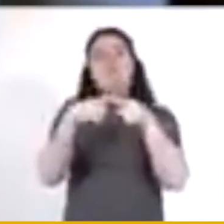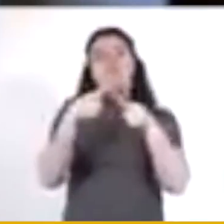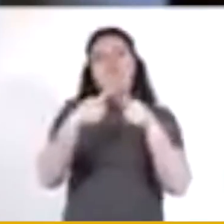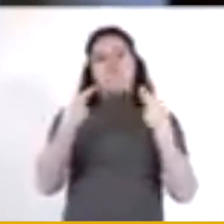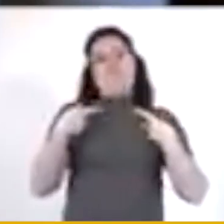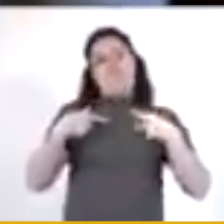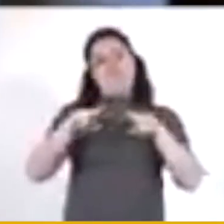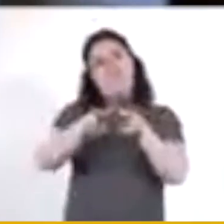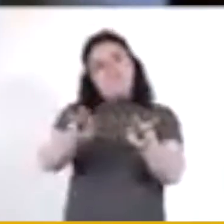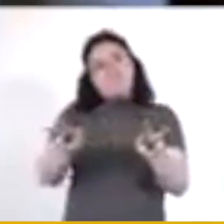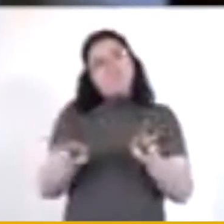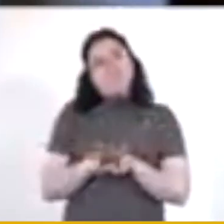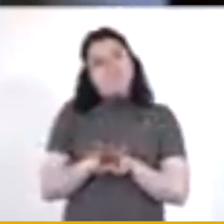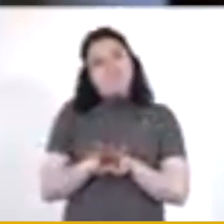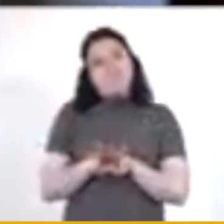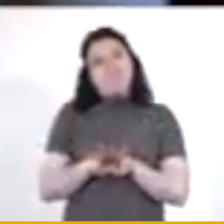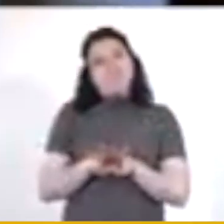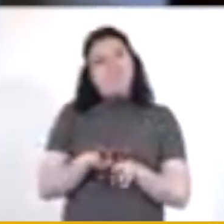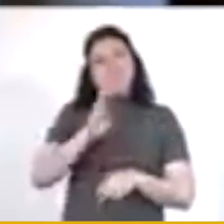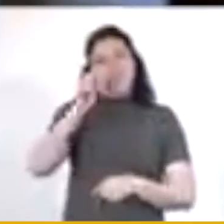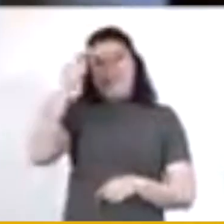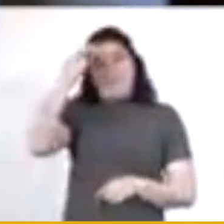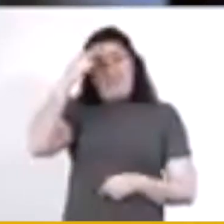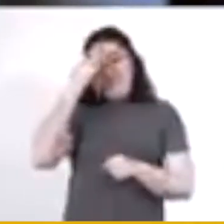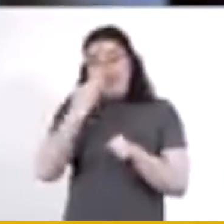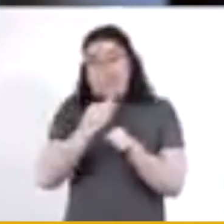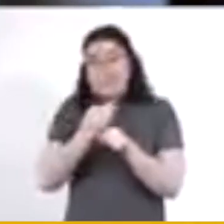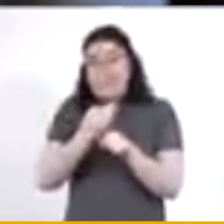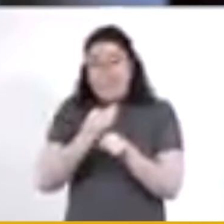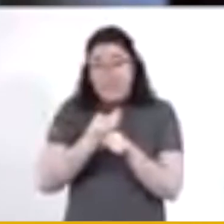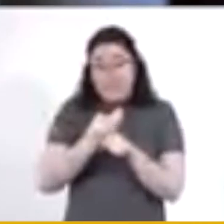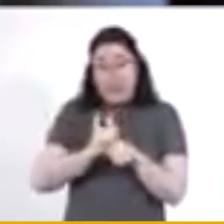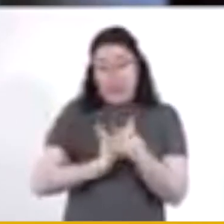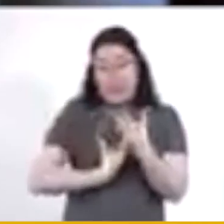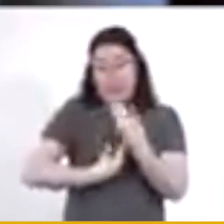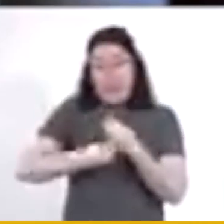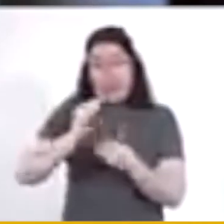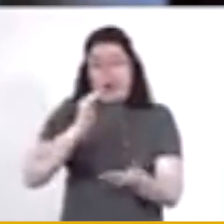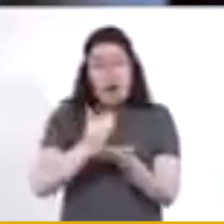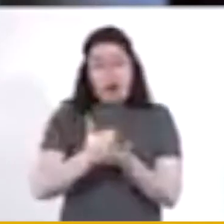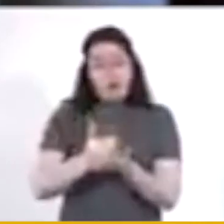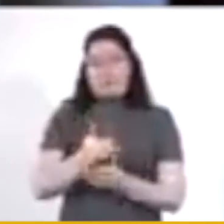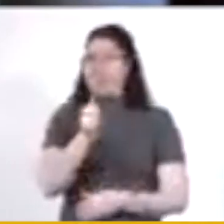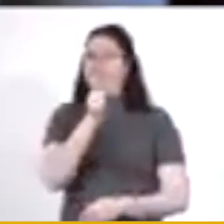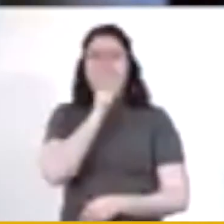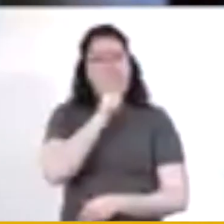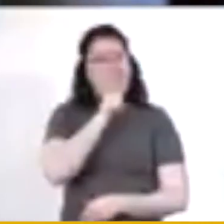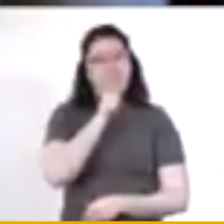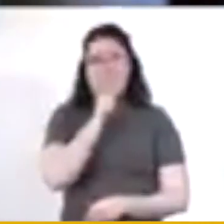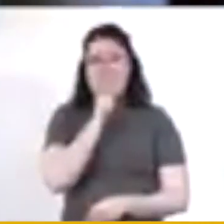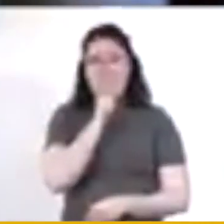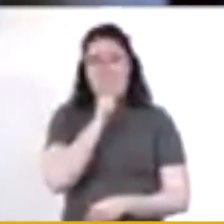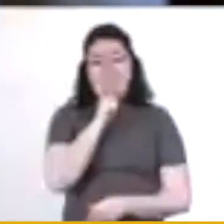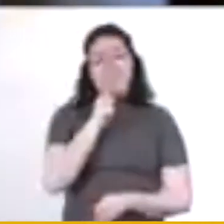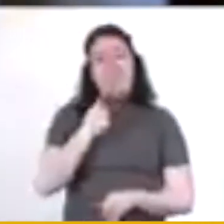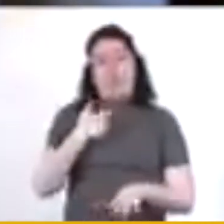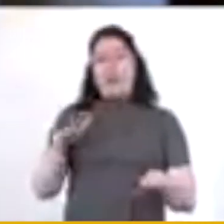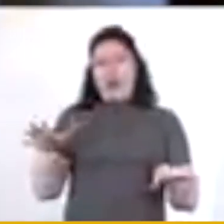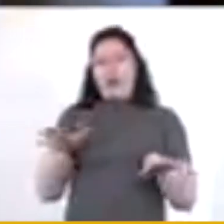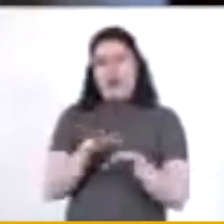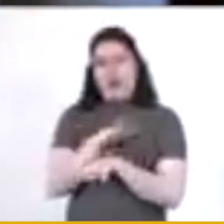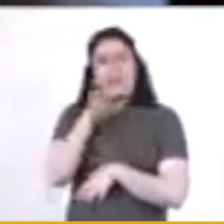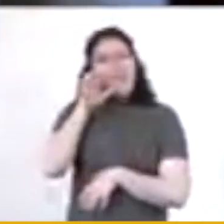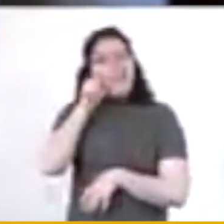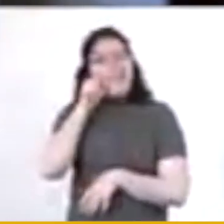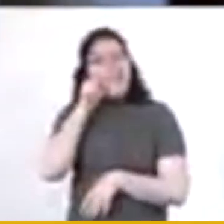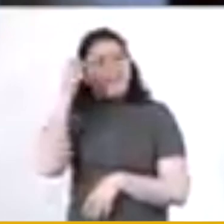las personas vulnerables. Recuerda que la pandemia no ha terminado y que aún cuando pasemos a semáforo